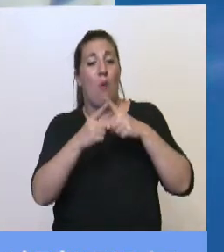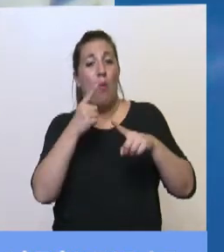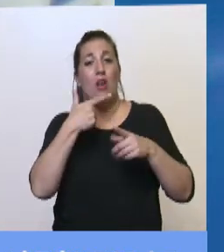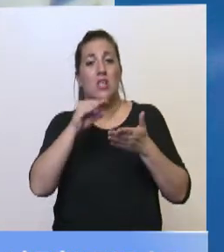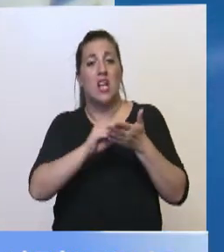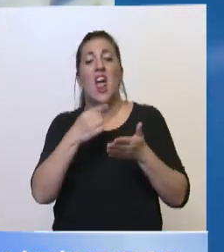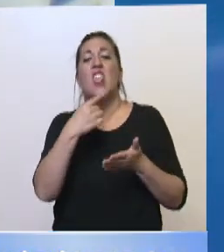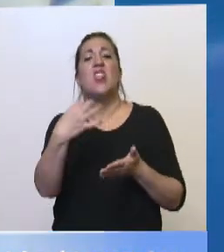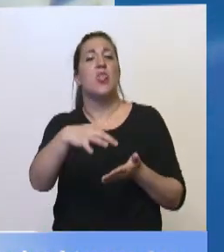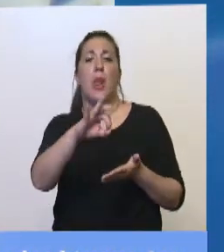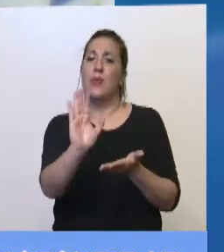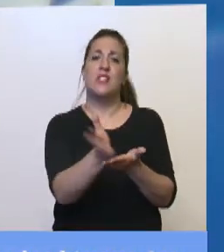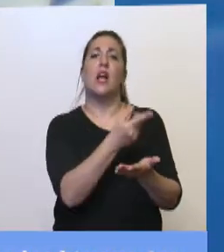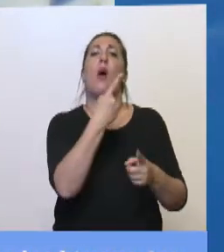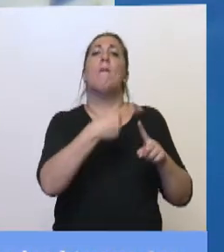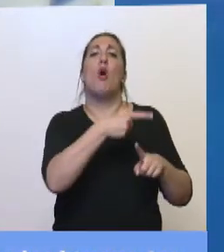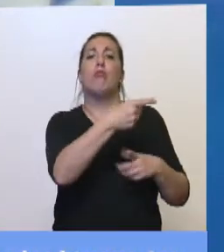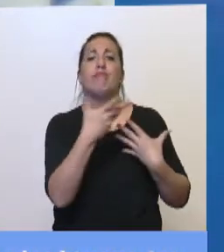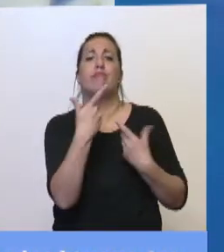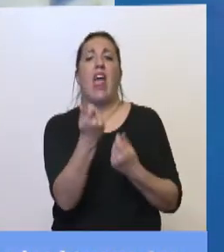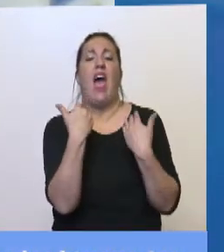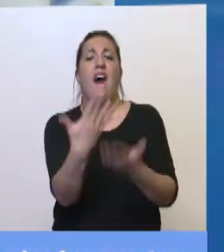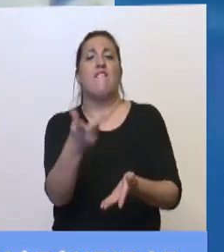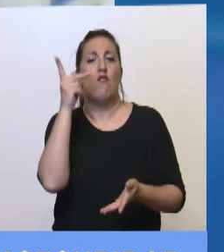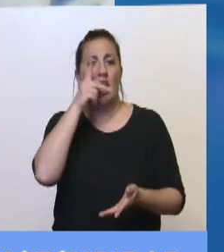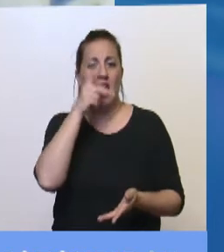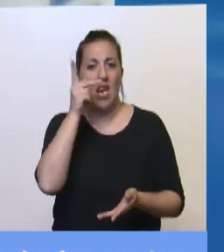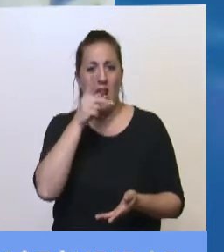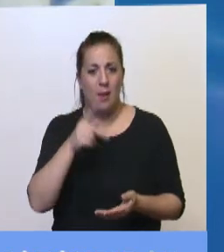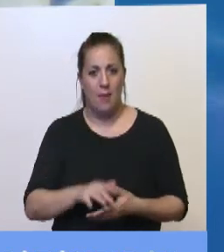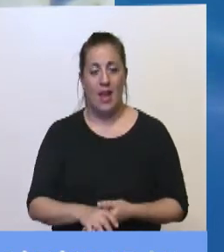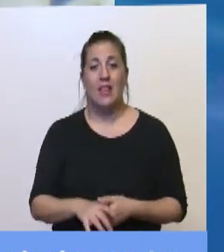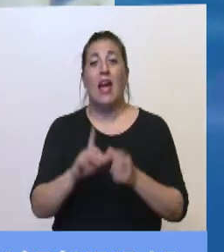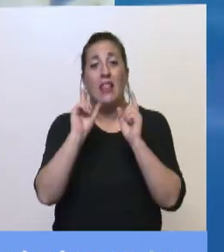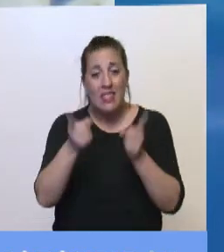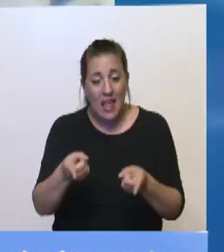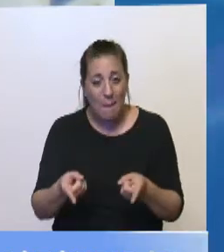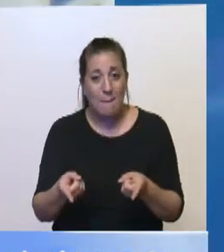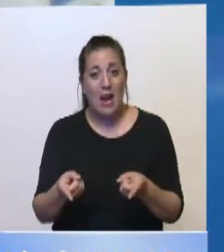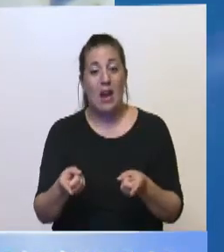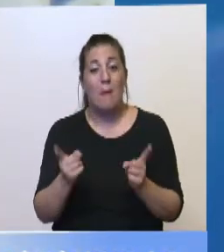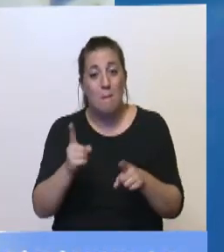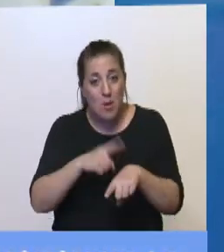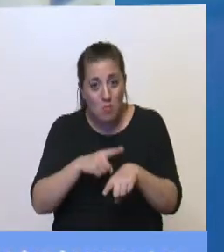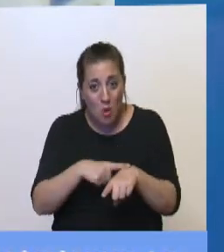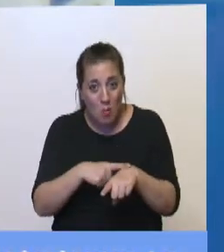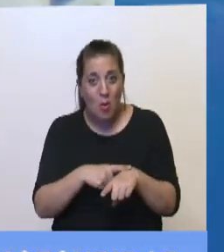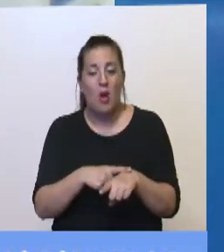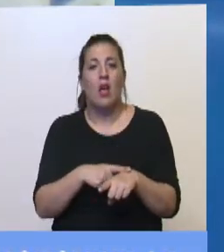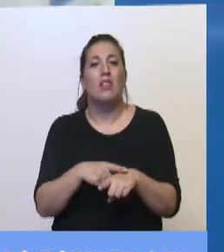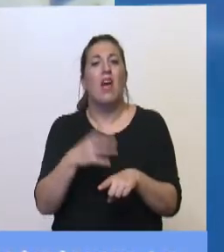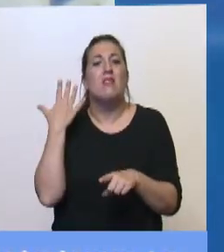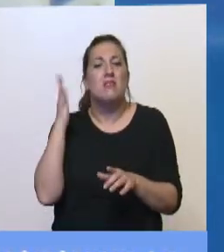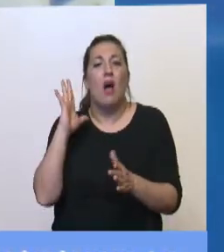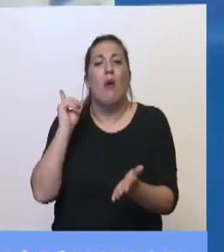que ir porque era kirchnerista. Qué cosas, ¿no? Y también, bueno, en esos días aparecieron el DNU